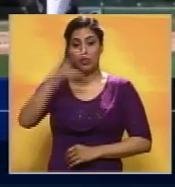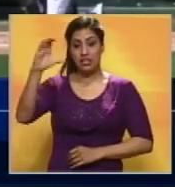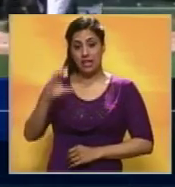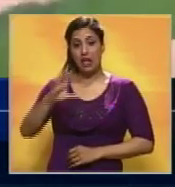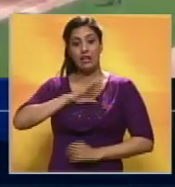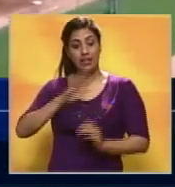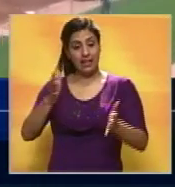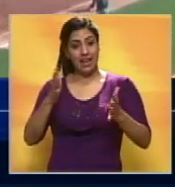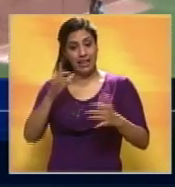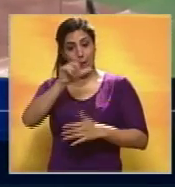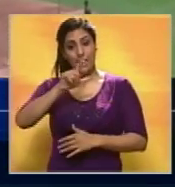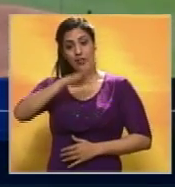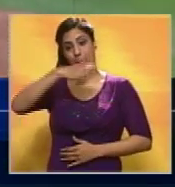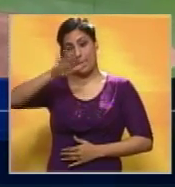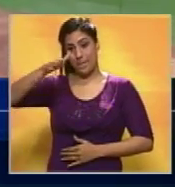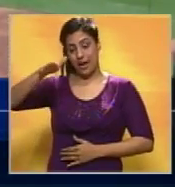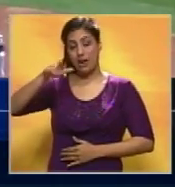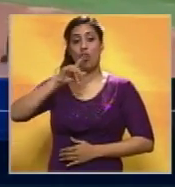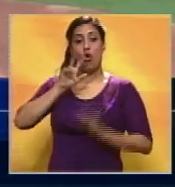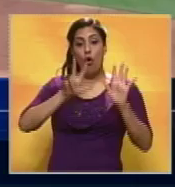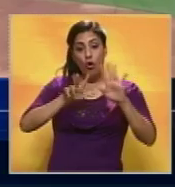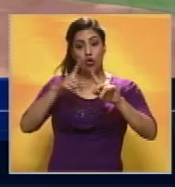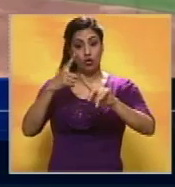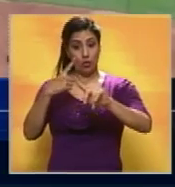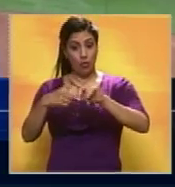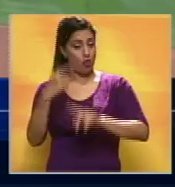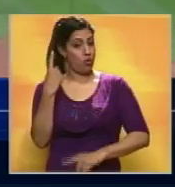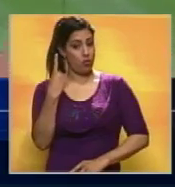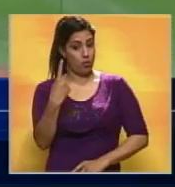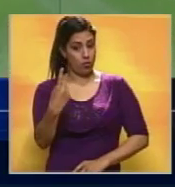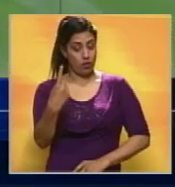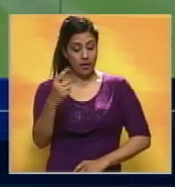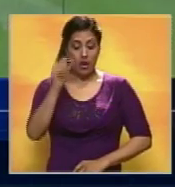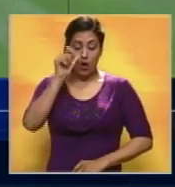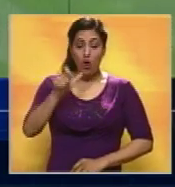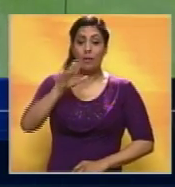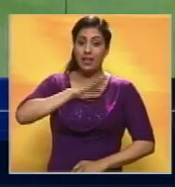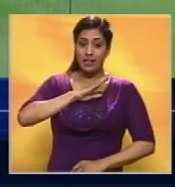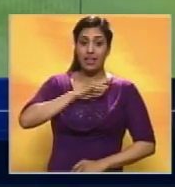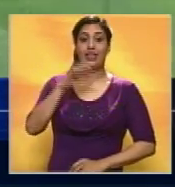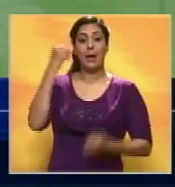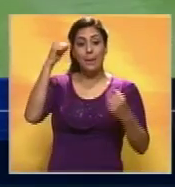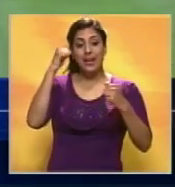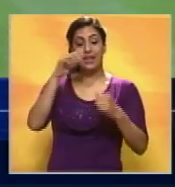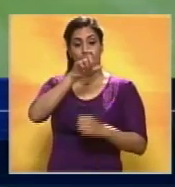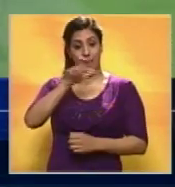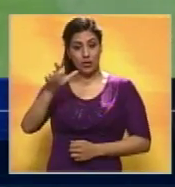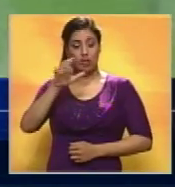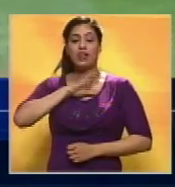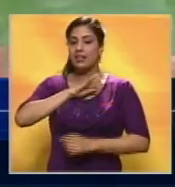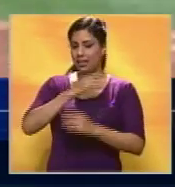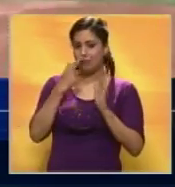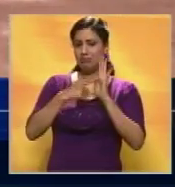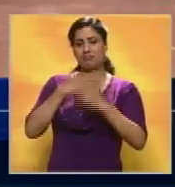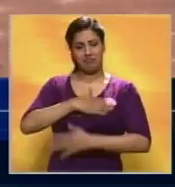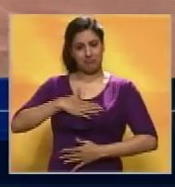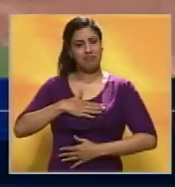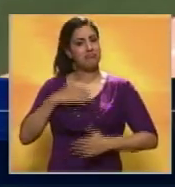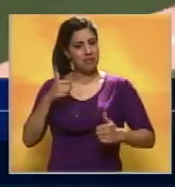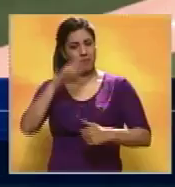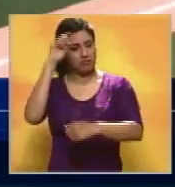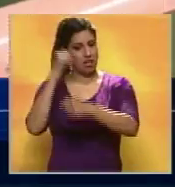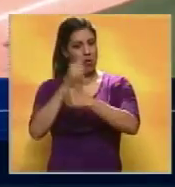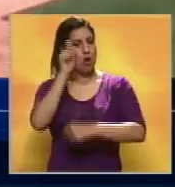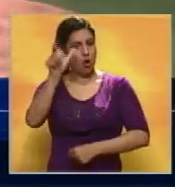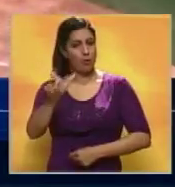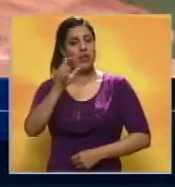fue victoria de los marineros de Seattle, ocho carreras por una. Scott Service, manager de los marineros, se mostró complacido con el trabajo